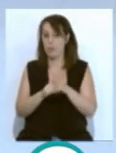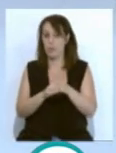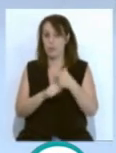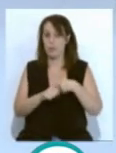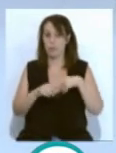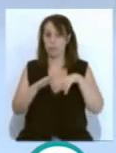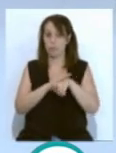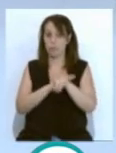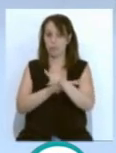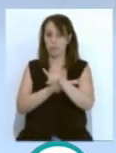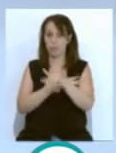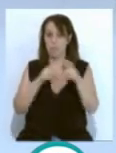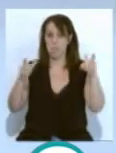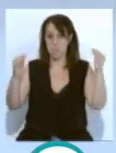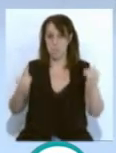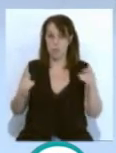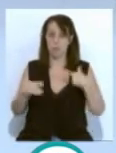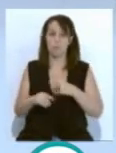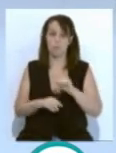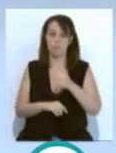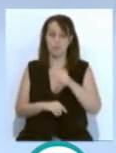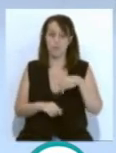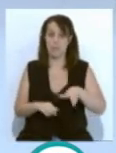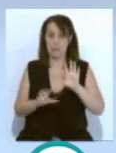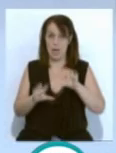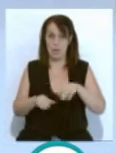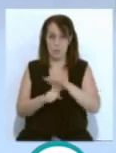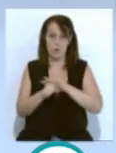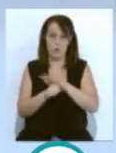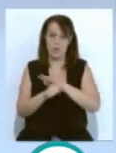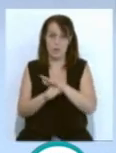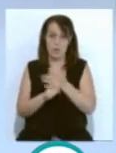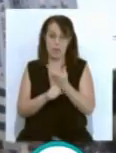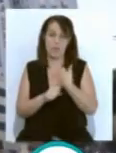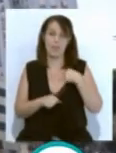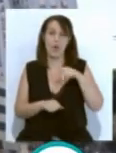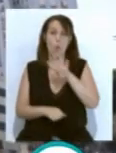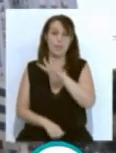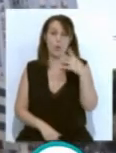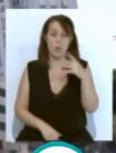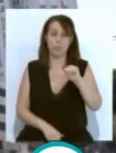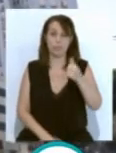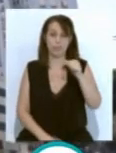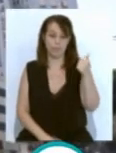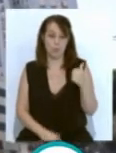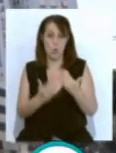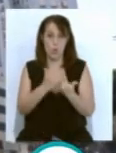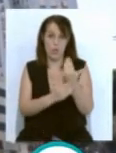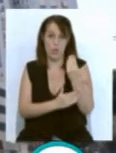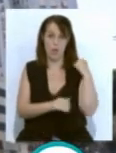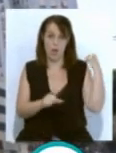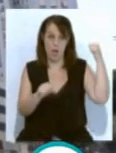baja el ritmo de crecimientos de positivos en Cádiz. La provincia registra 44 casos en las últimas